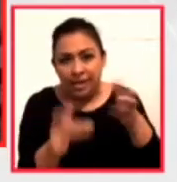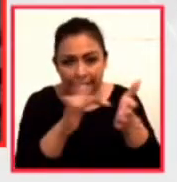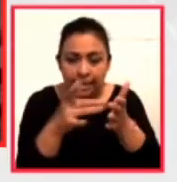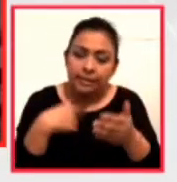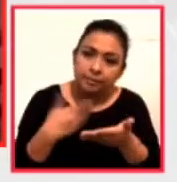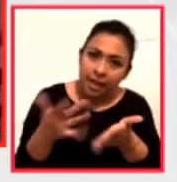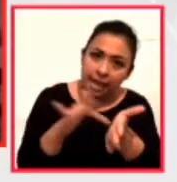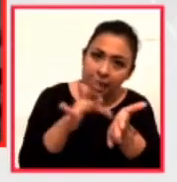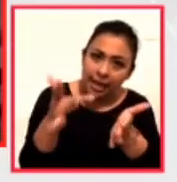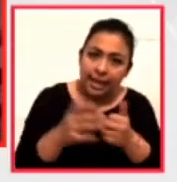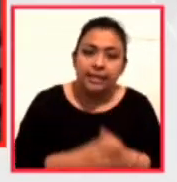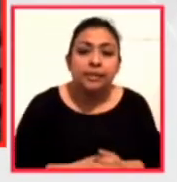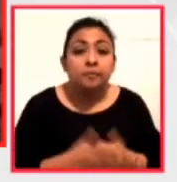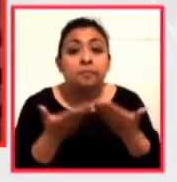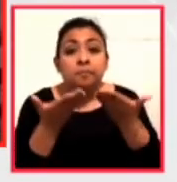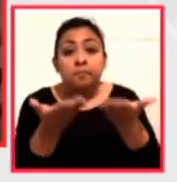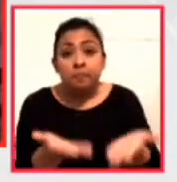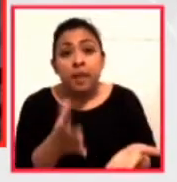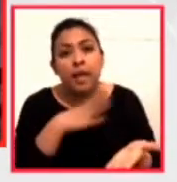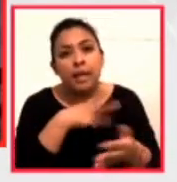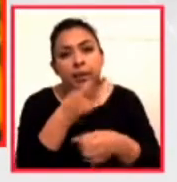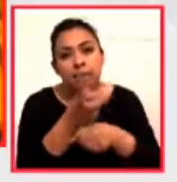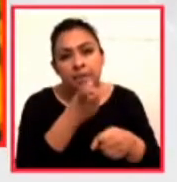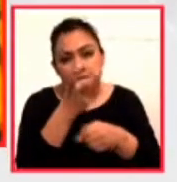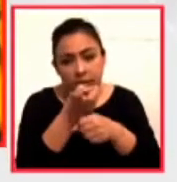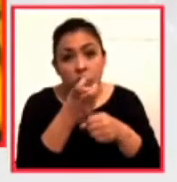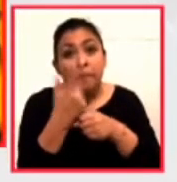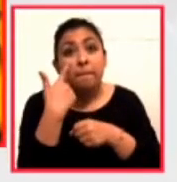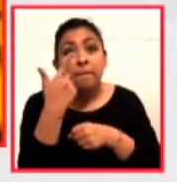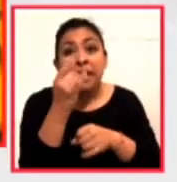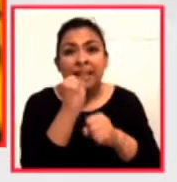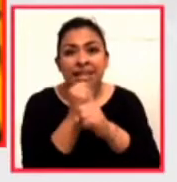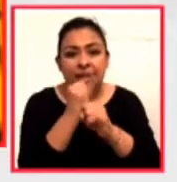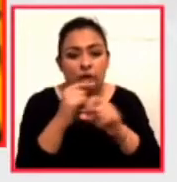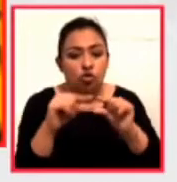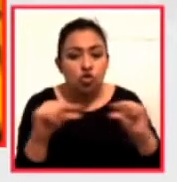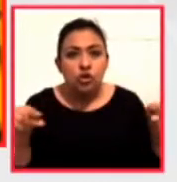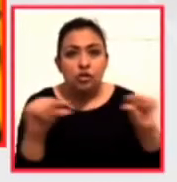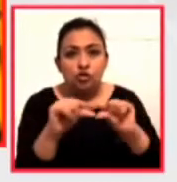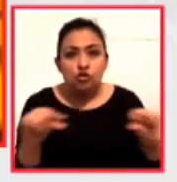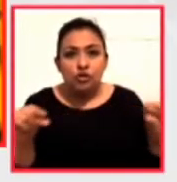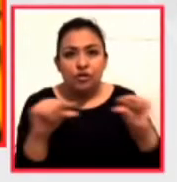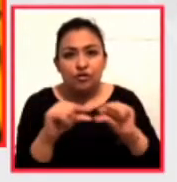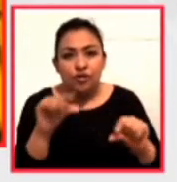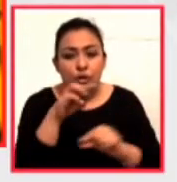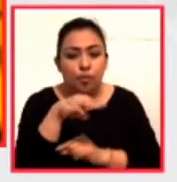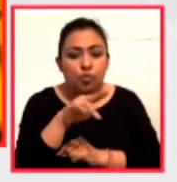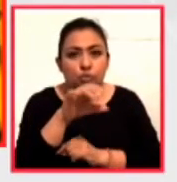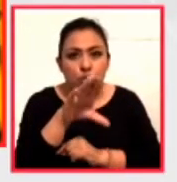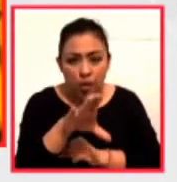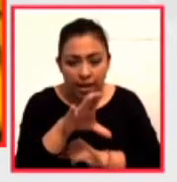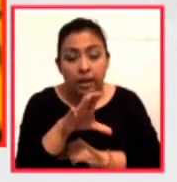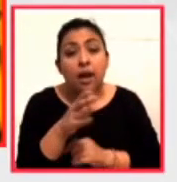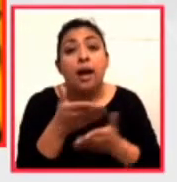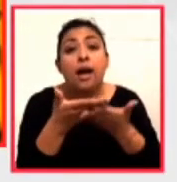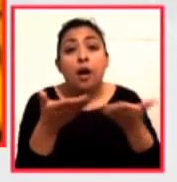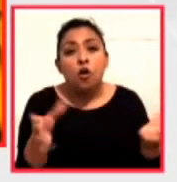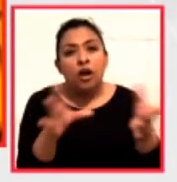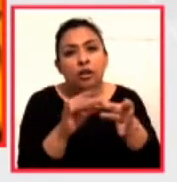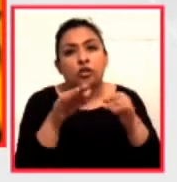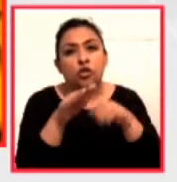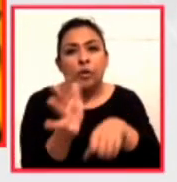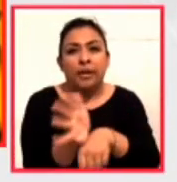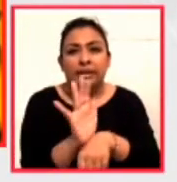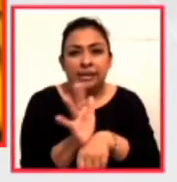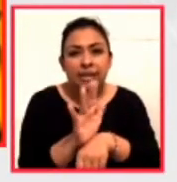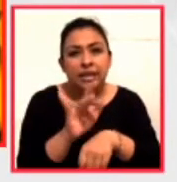ustedes ahí está pues la invitación estuvieron viendo la página constantemente de el mag en su pantalla y ahora vamos a platicar de cine el